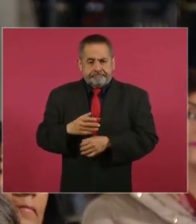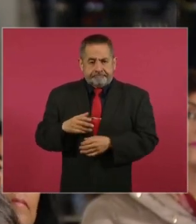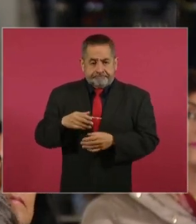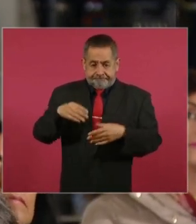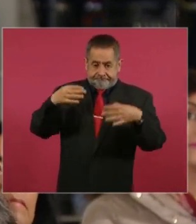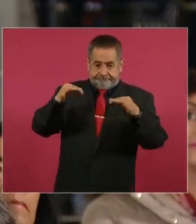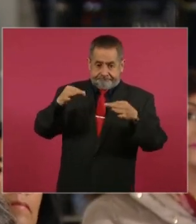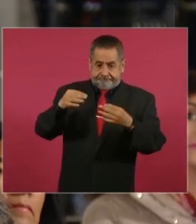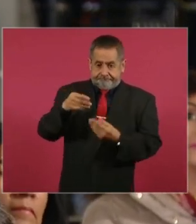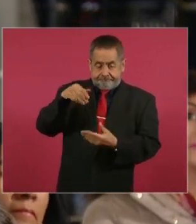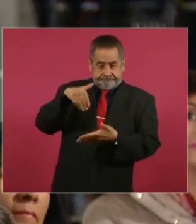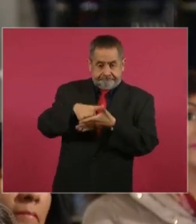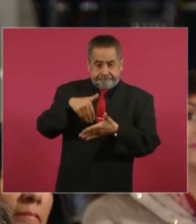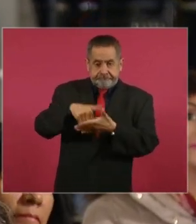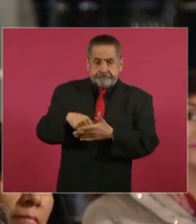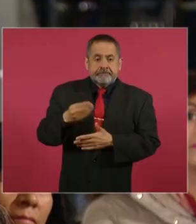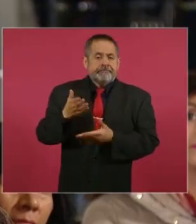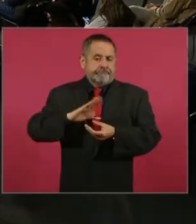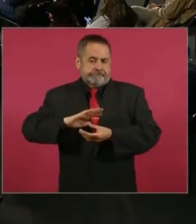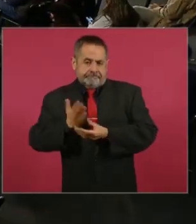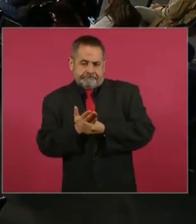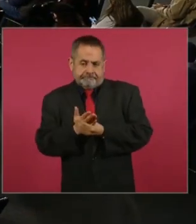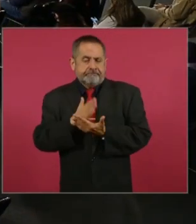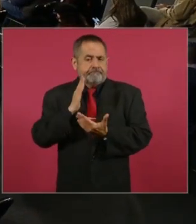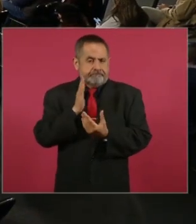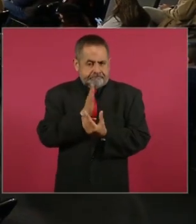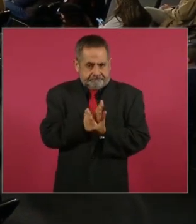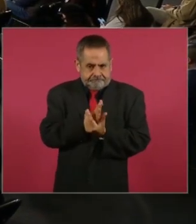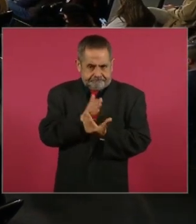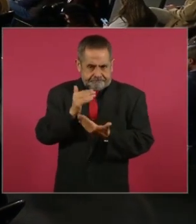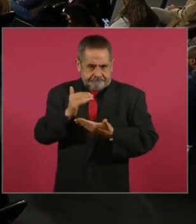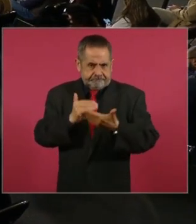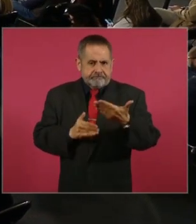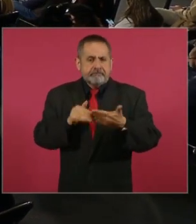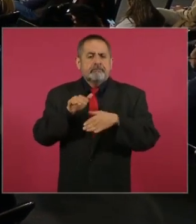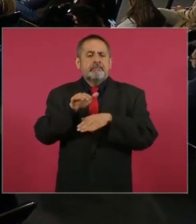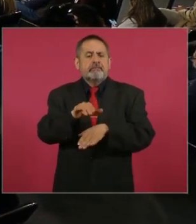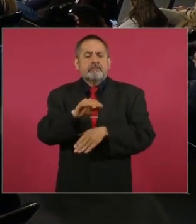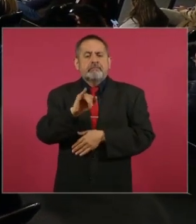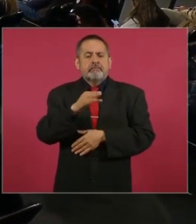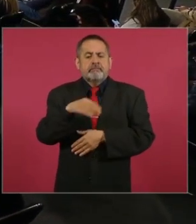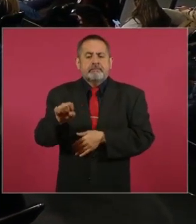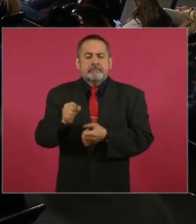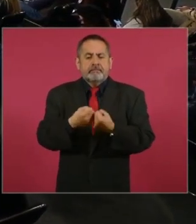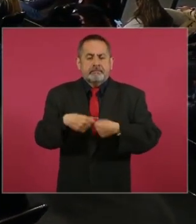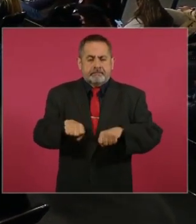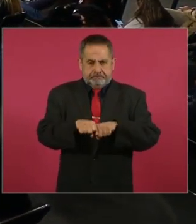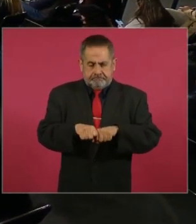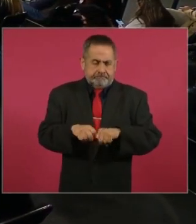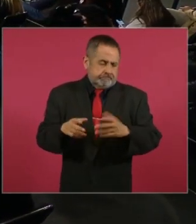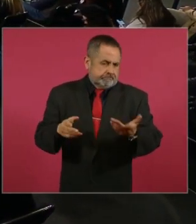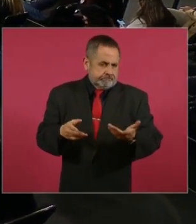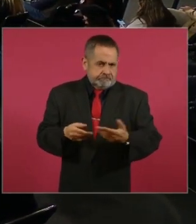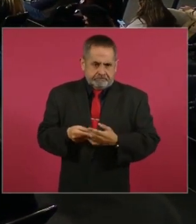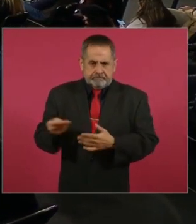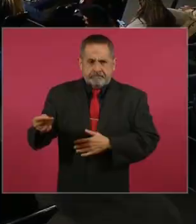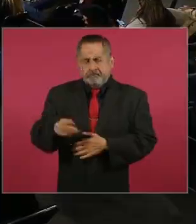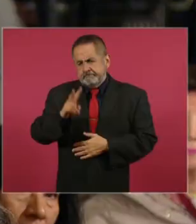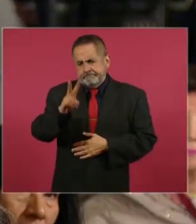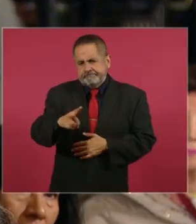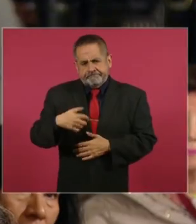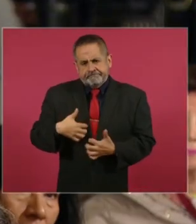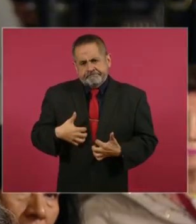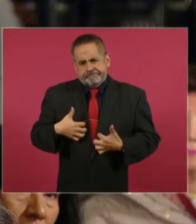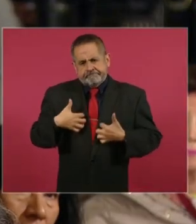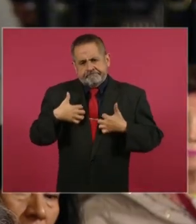tengo un sobre con los documentos que tienen que ver con el Seguro Social. Fíjese usted, a mí me dio mucho